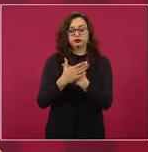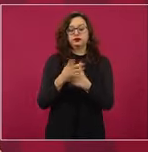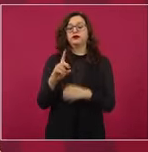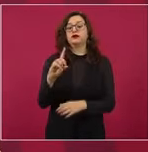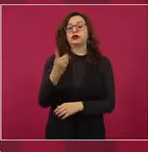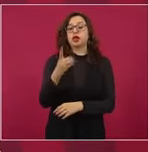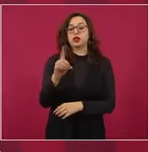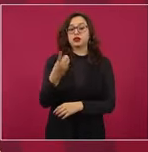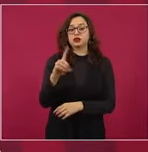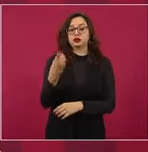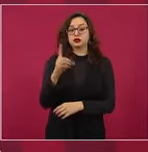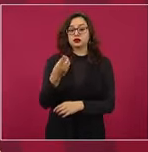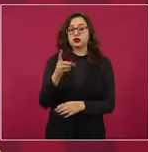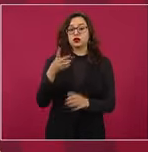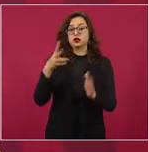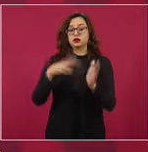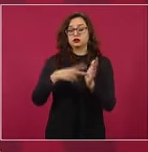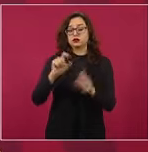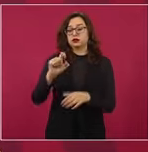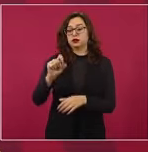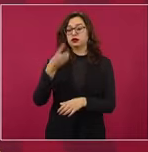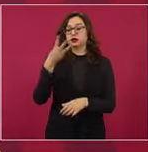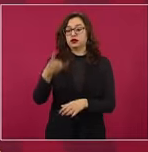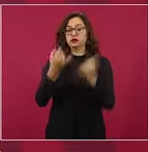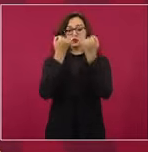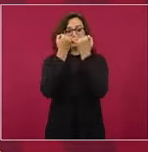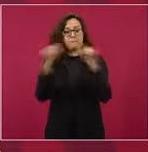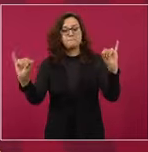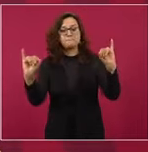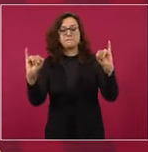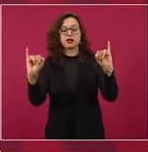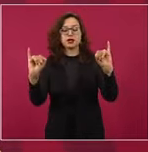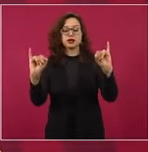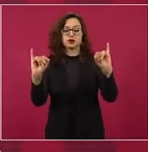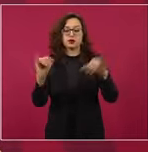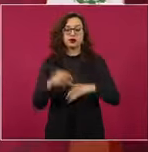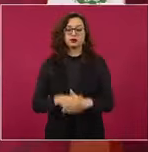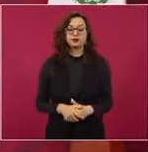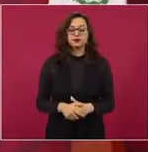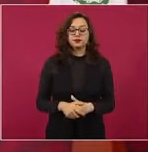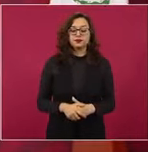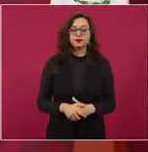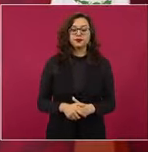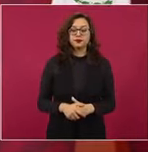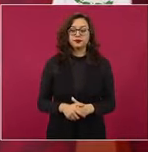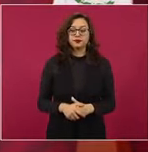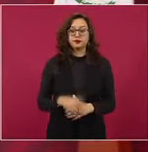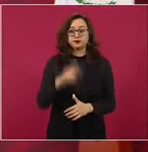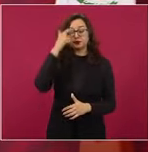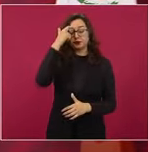del año próximo. Ya también se